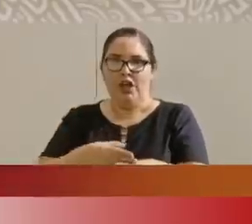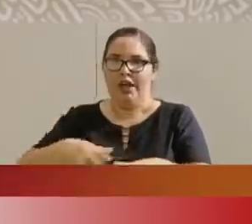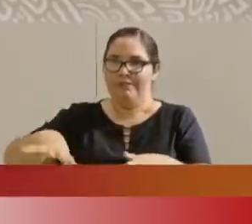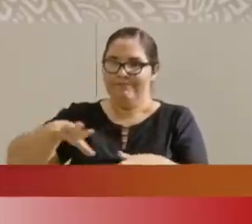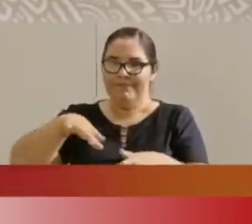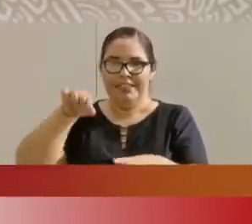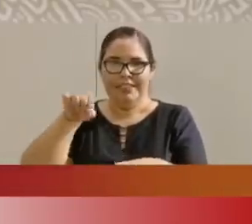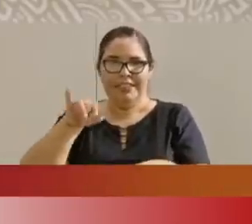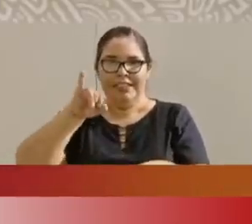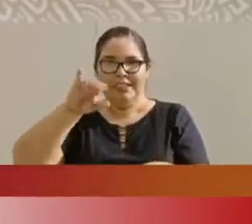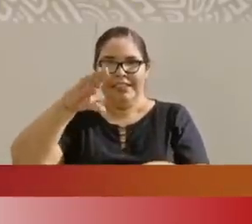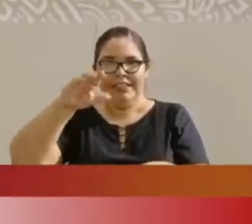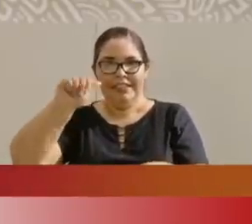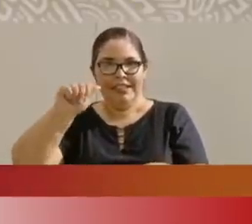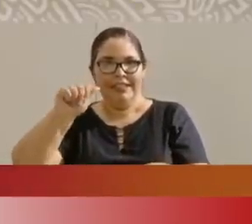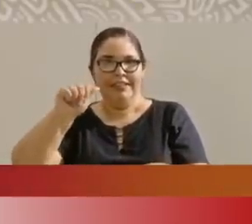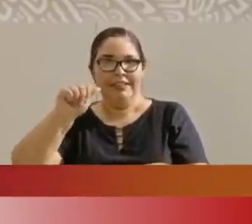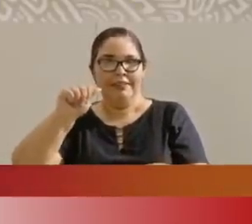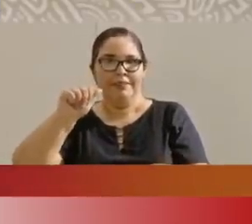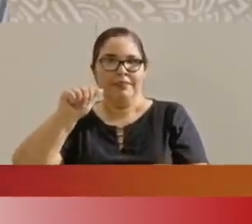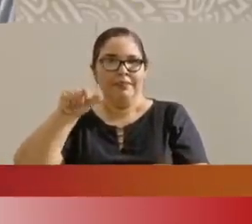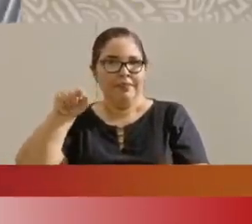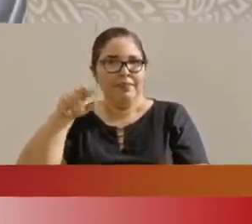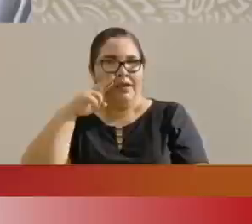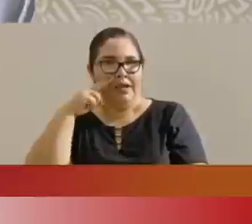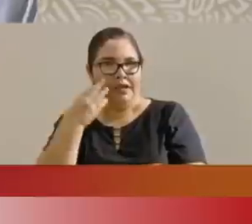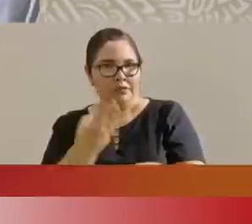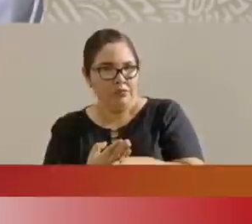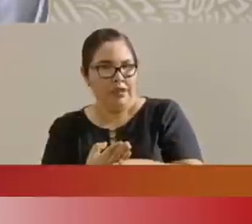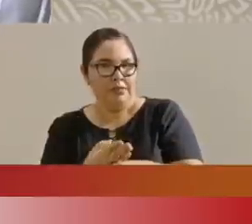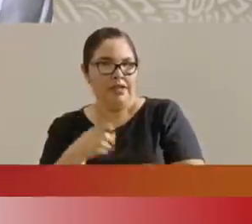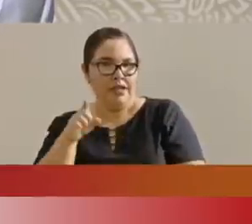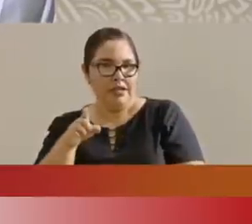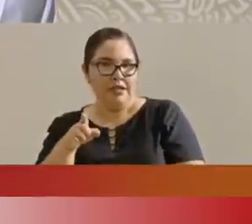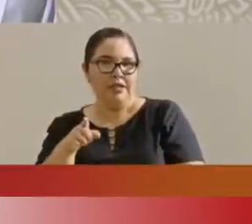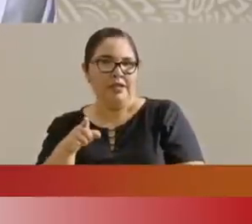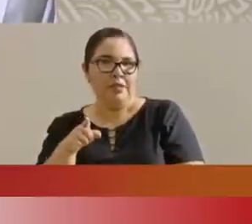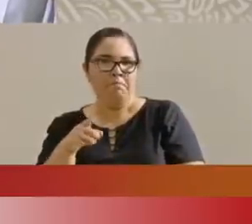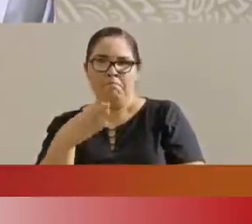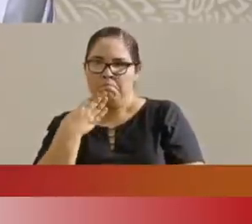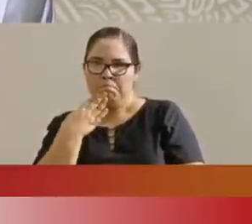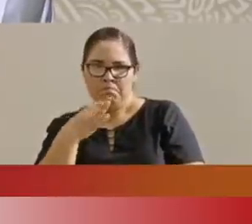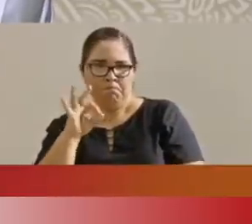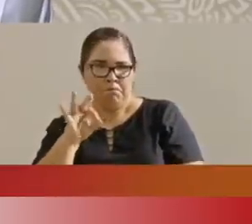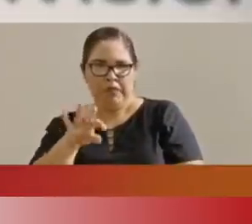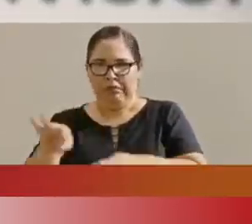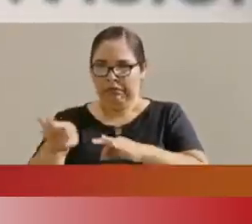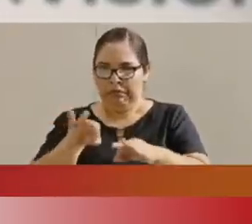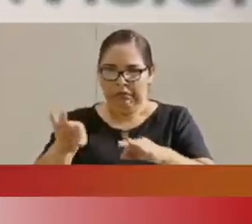que es muy activa,